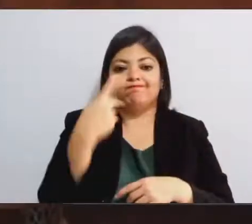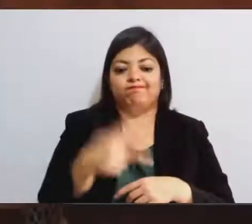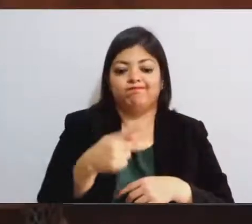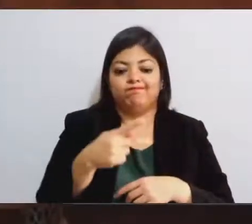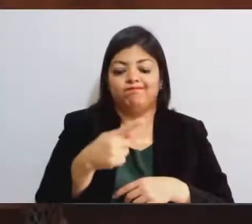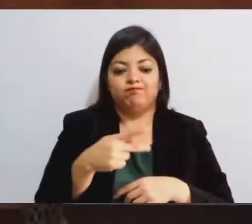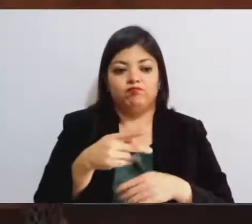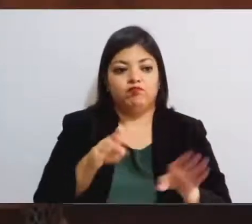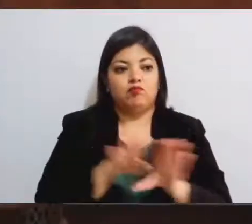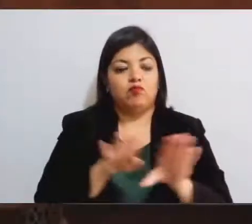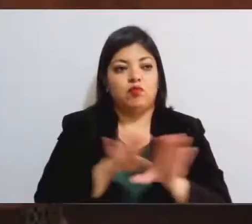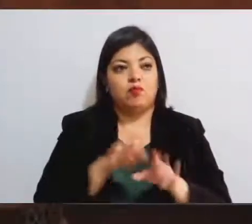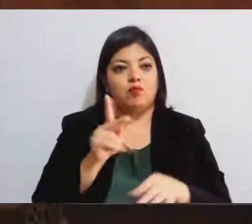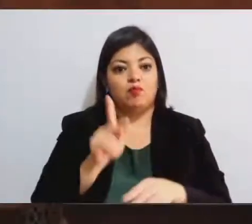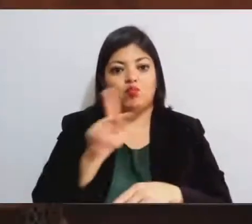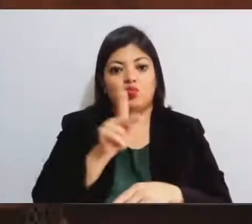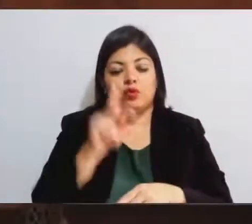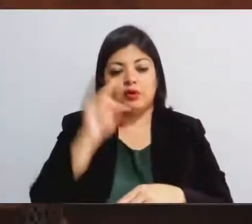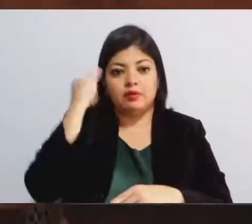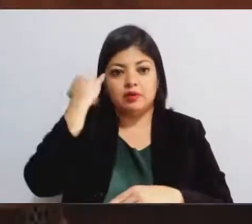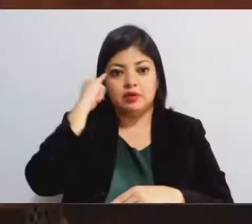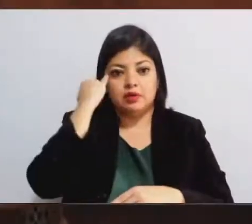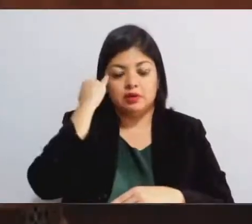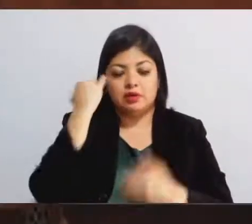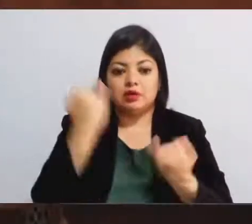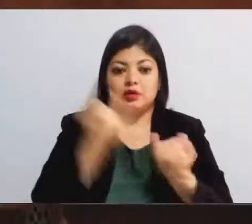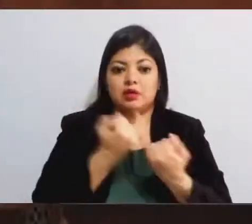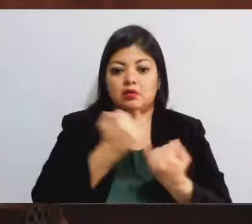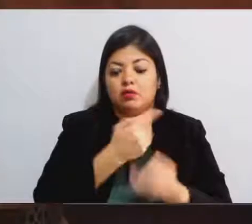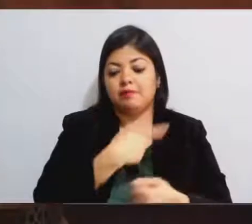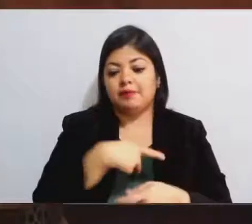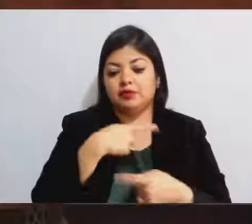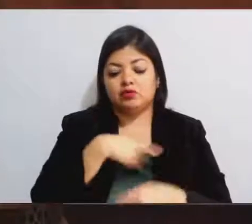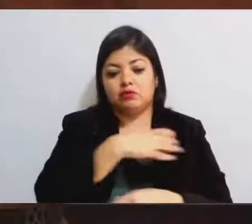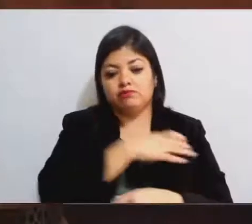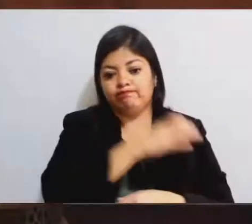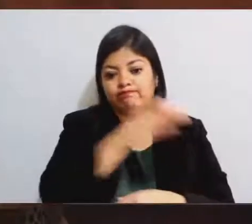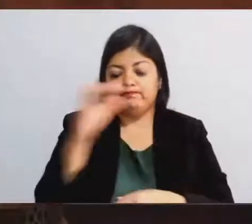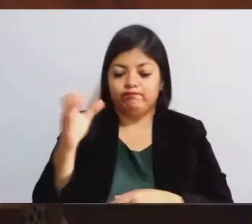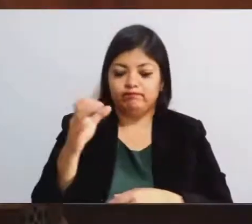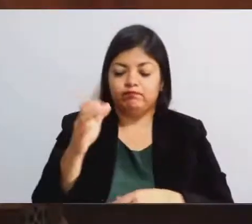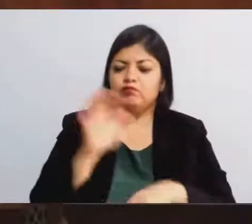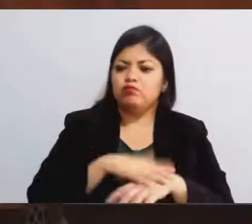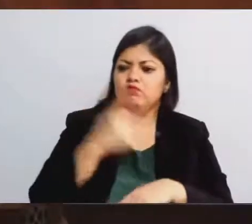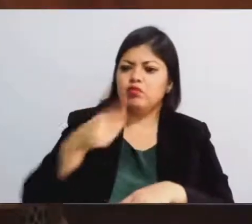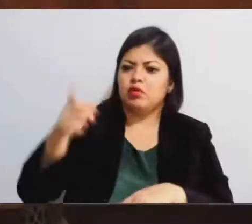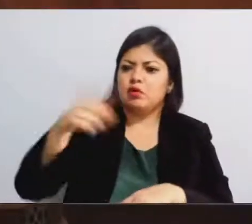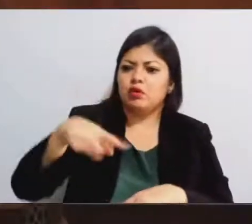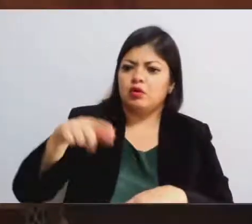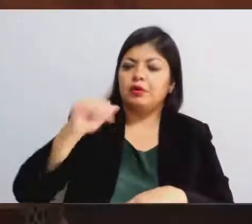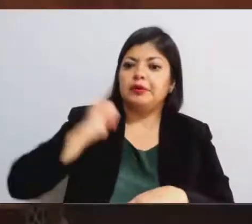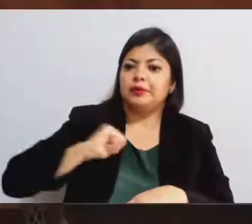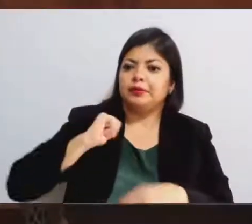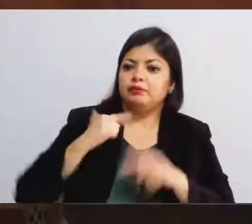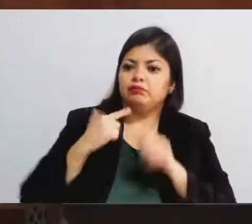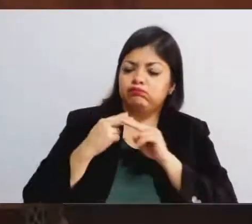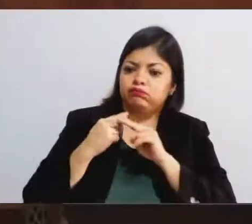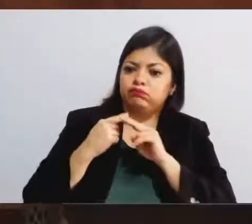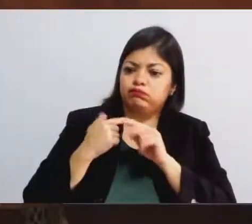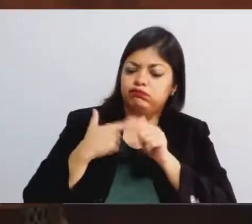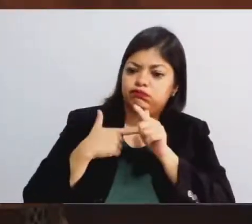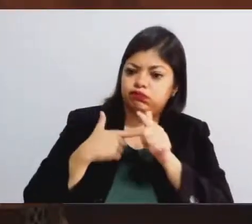indígenas y campesinos por tratarse de sectores históricamente marginados del acceso a la justicia.